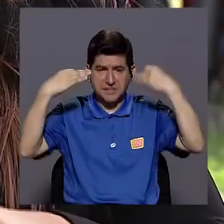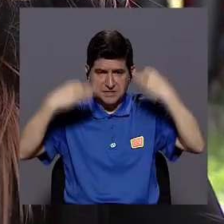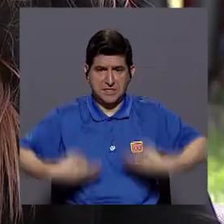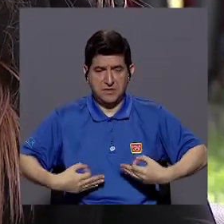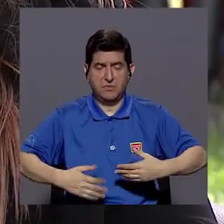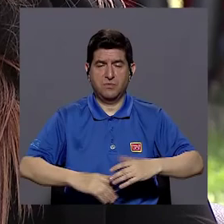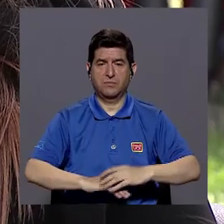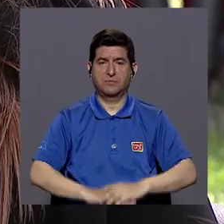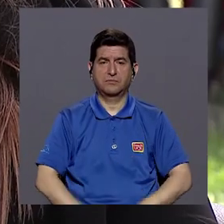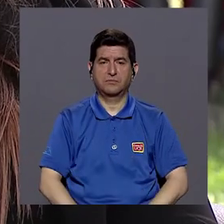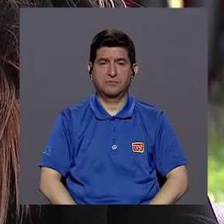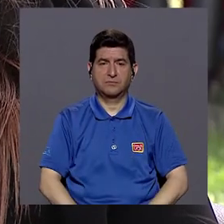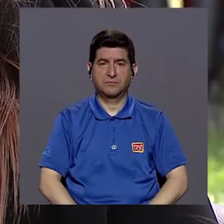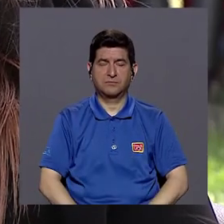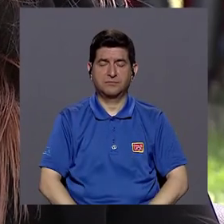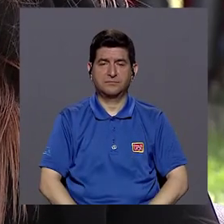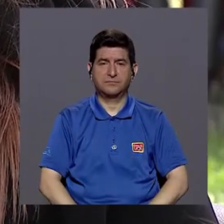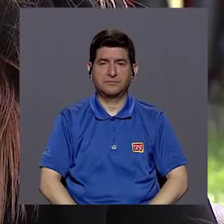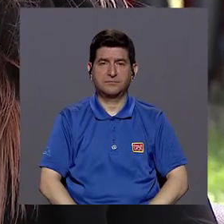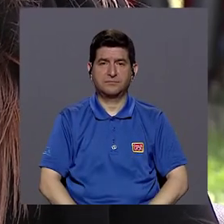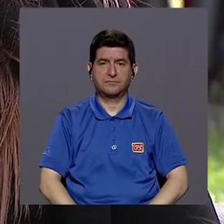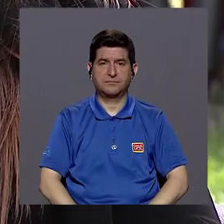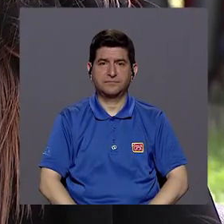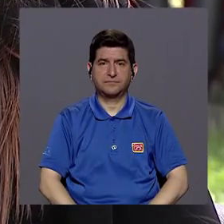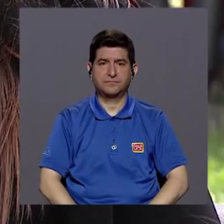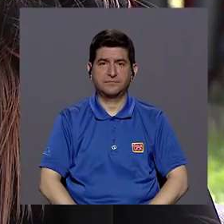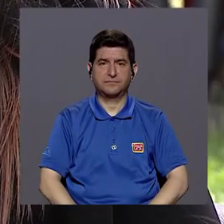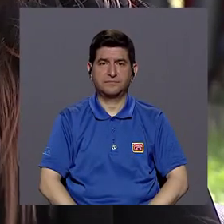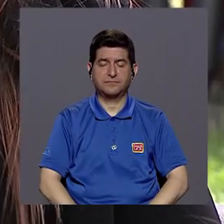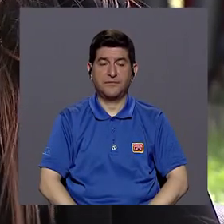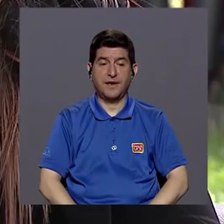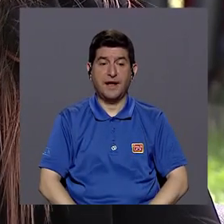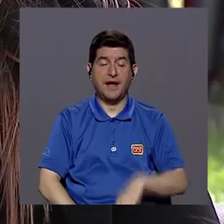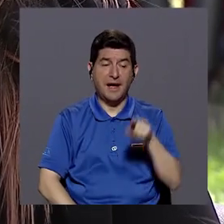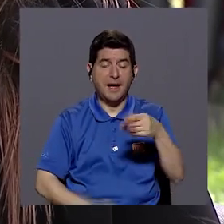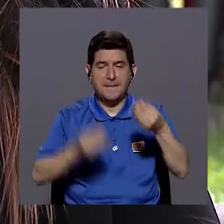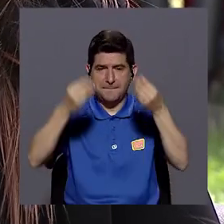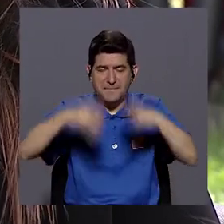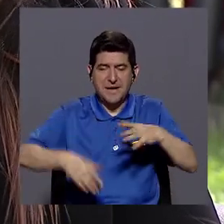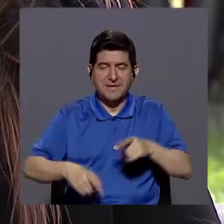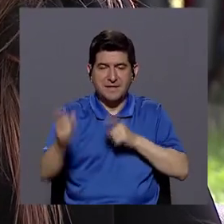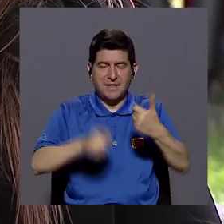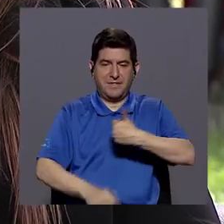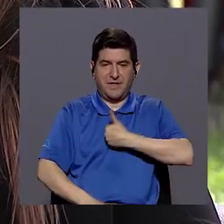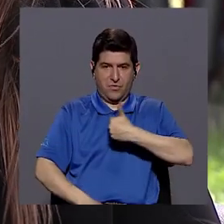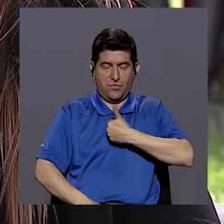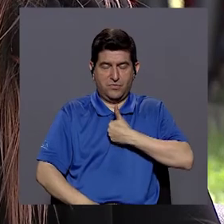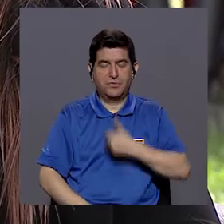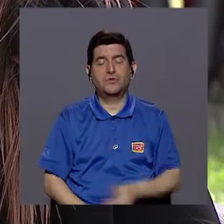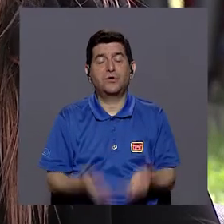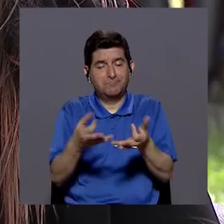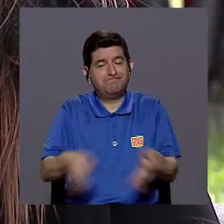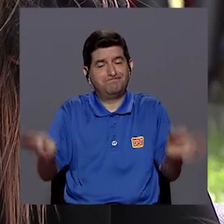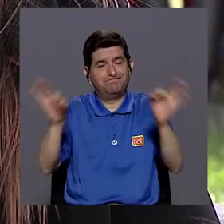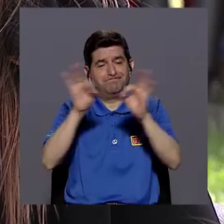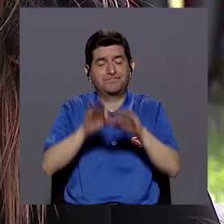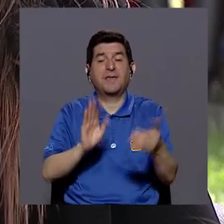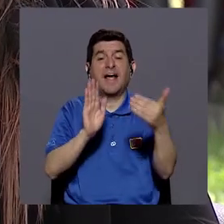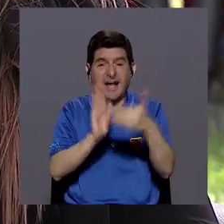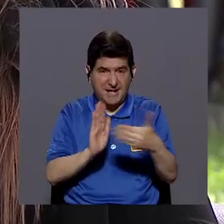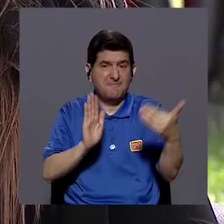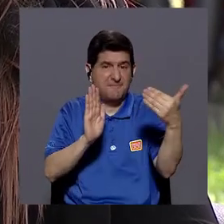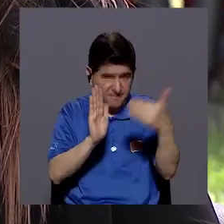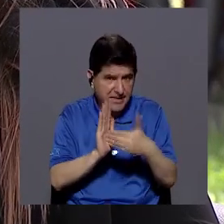físico como forma de crianza, es la pérdida del autocontrol, ¿verdad? Porque la pérdida del autocontrol además que va a